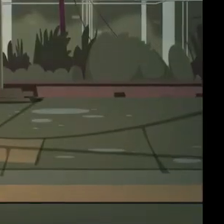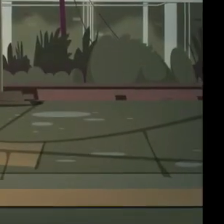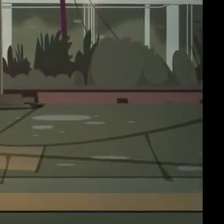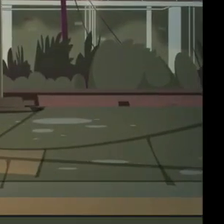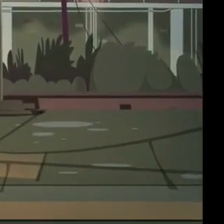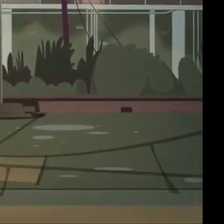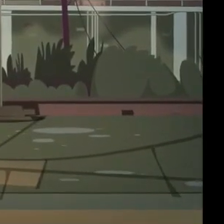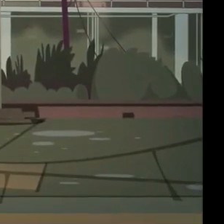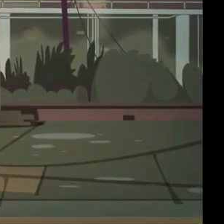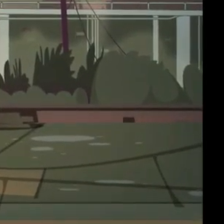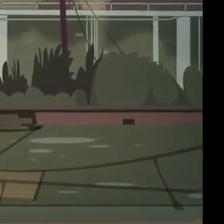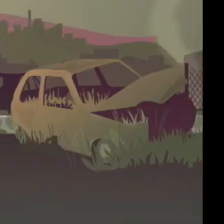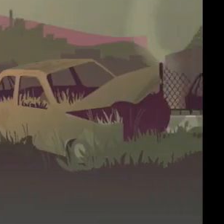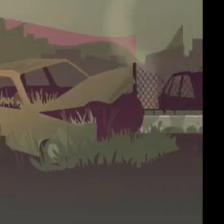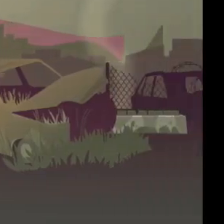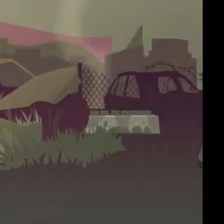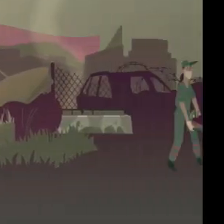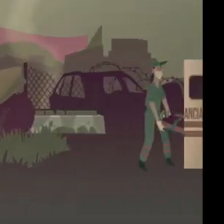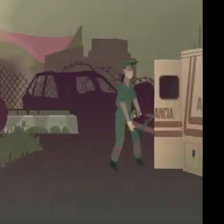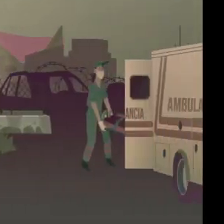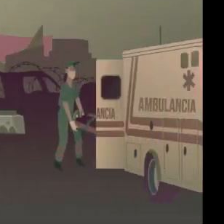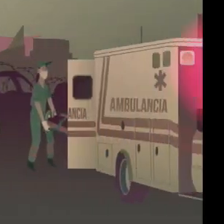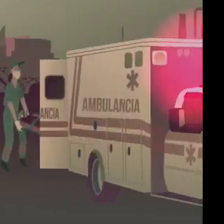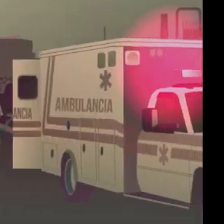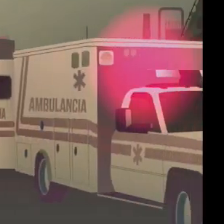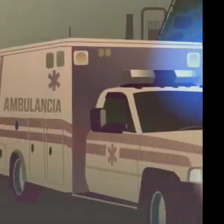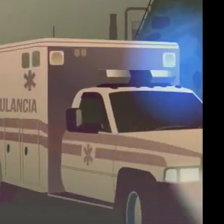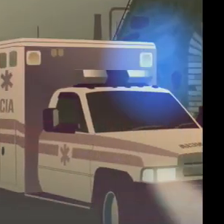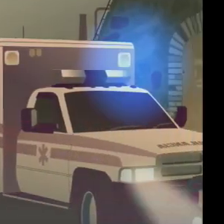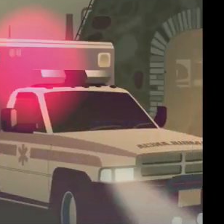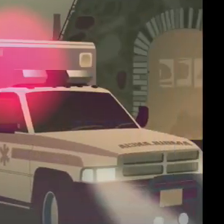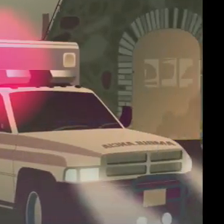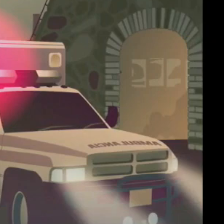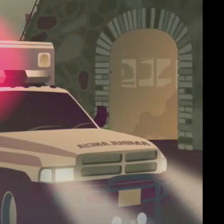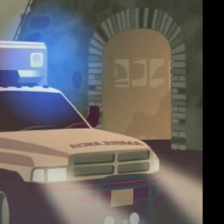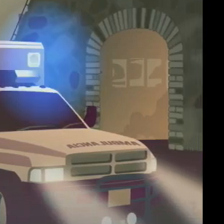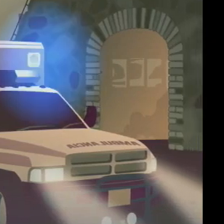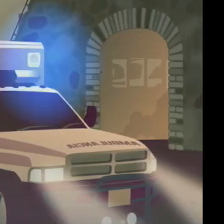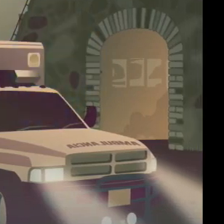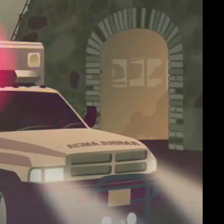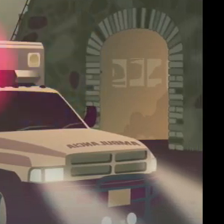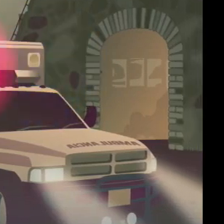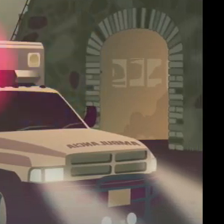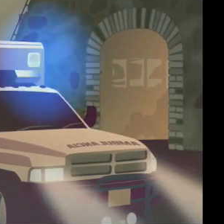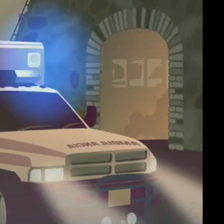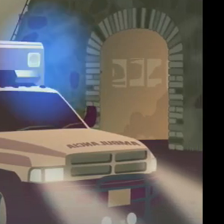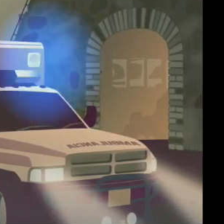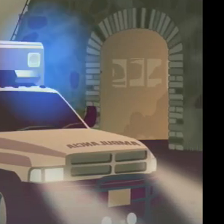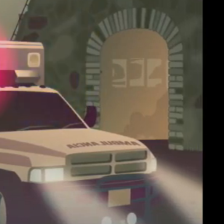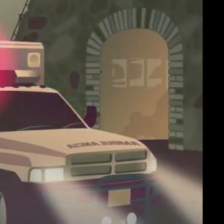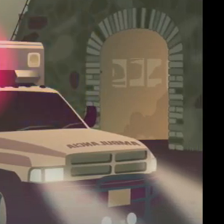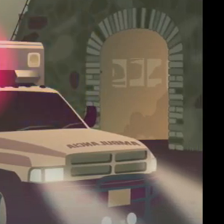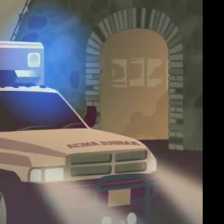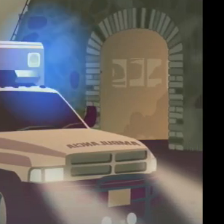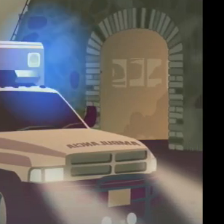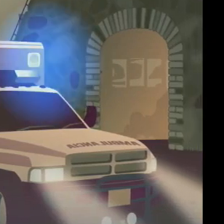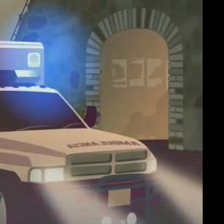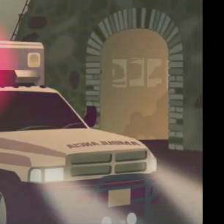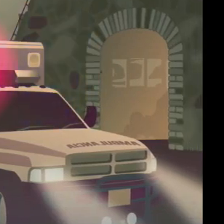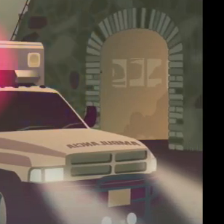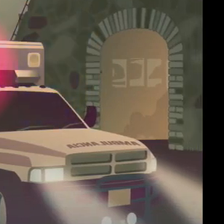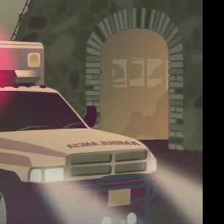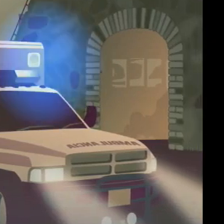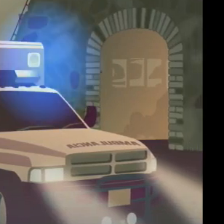a pesar de que sabíamos que casi la gran mayoría de nuestra energía se transportaba por el poliducto a pesar de que